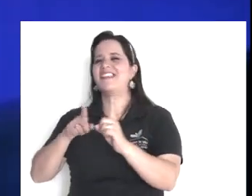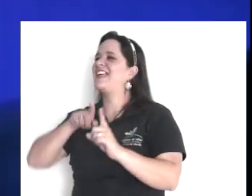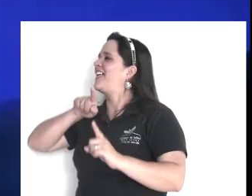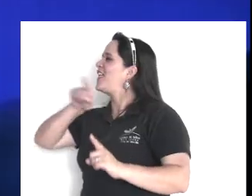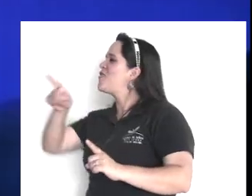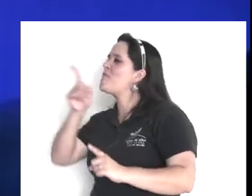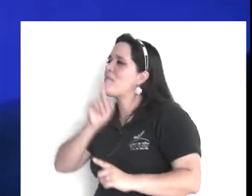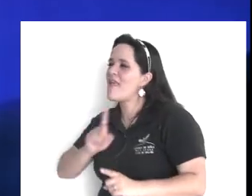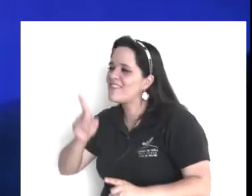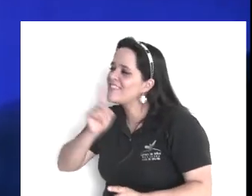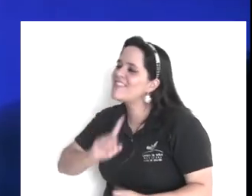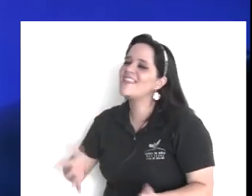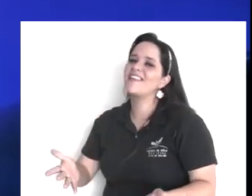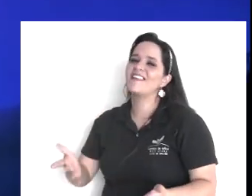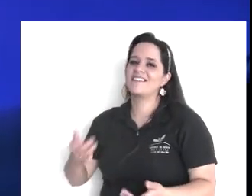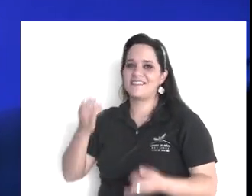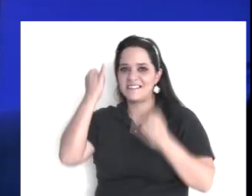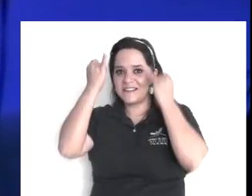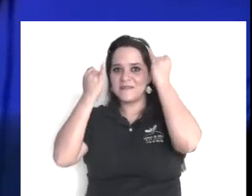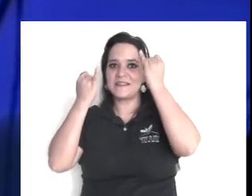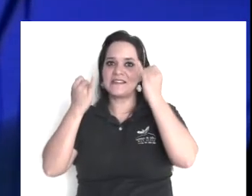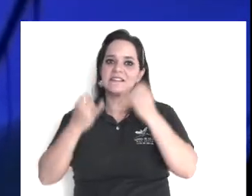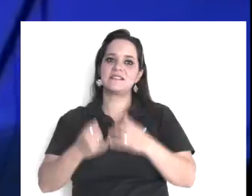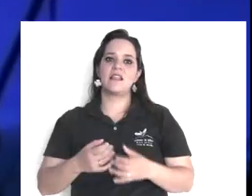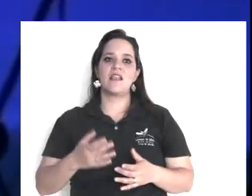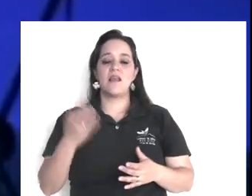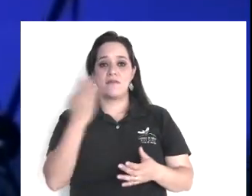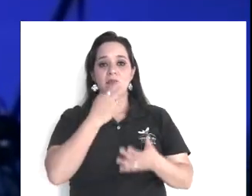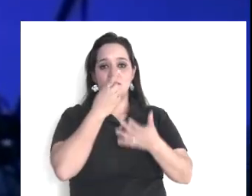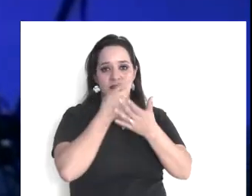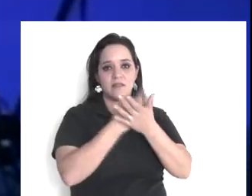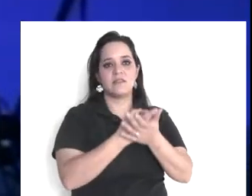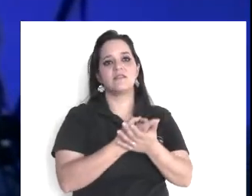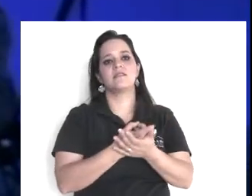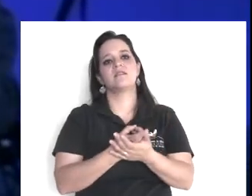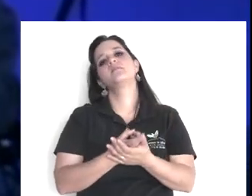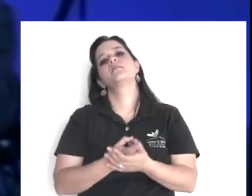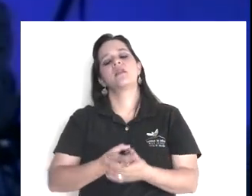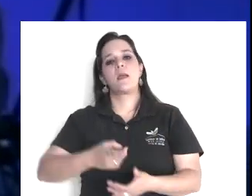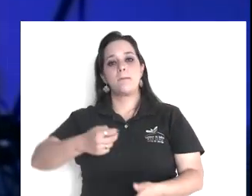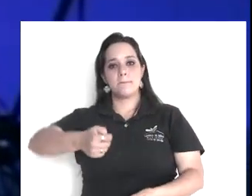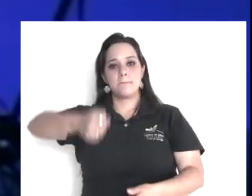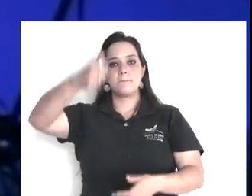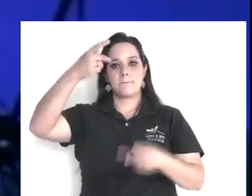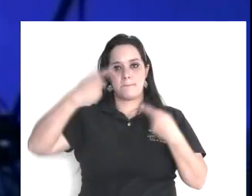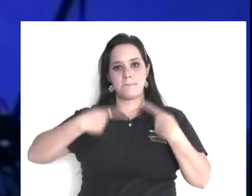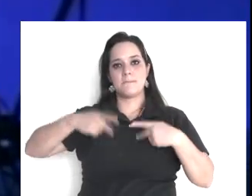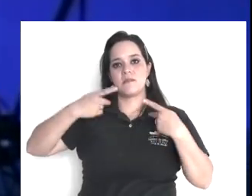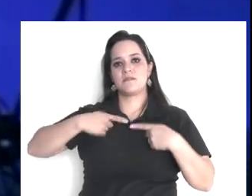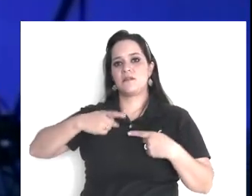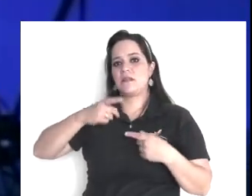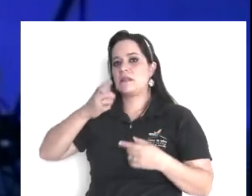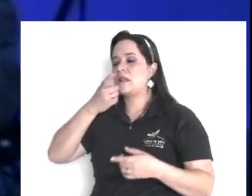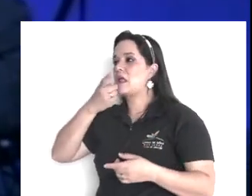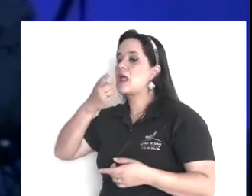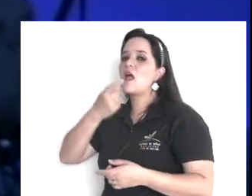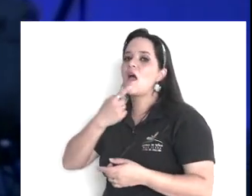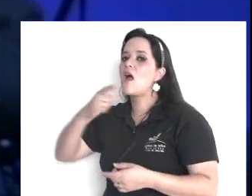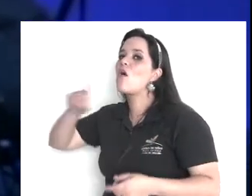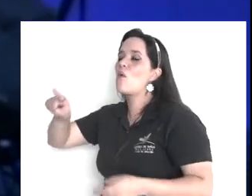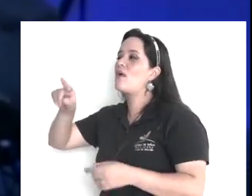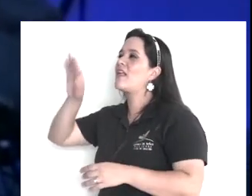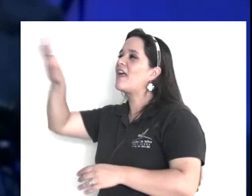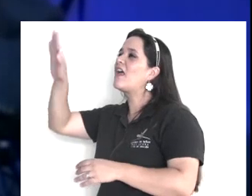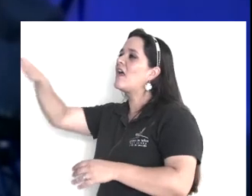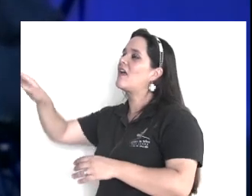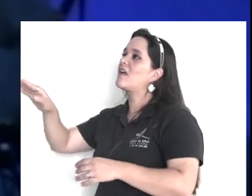ese mismo versículo, en la versión al día, dice así, el primero en presentar, su caso, parece